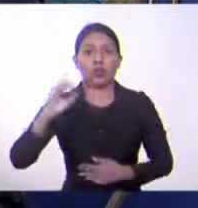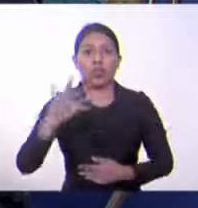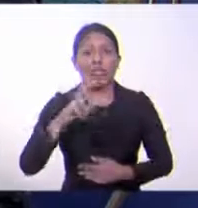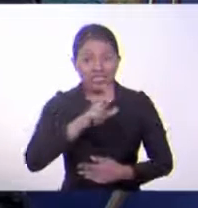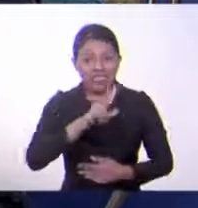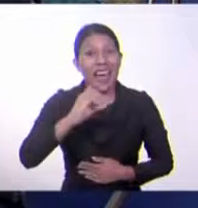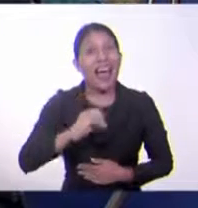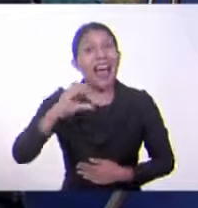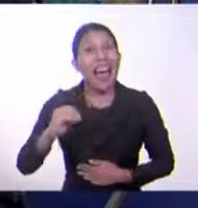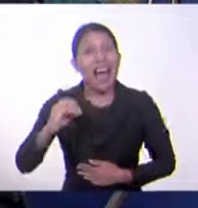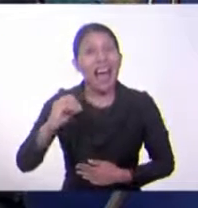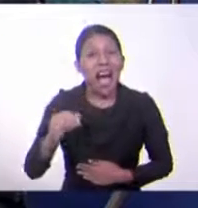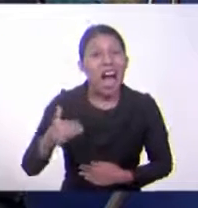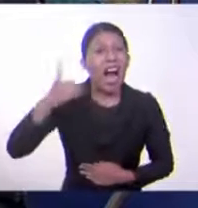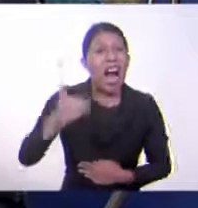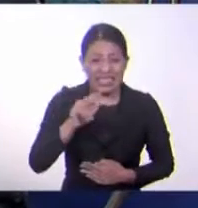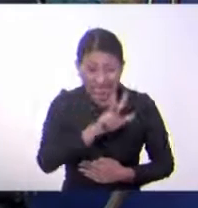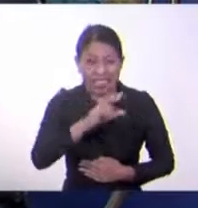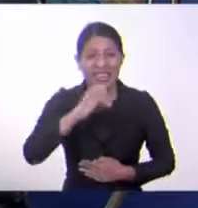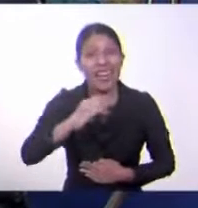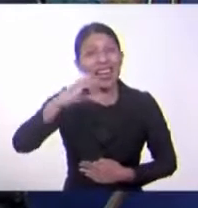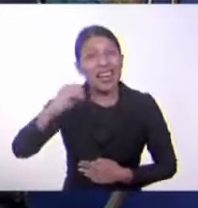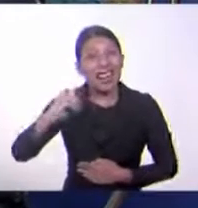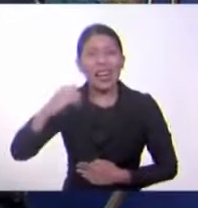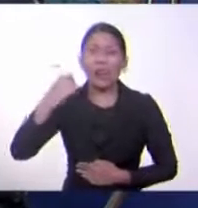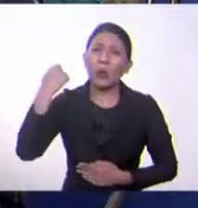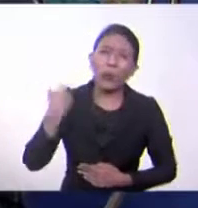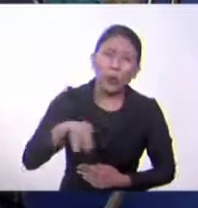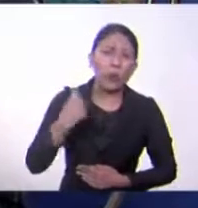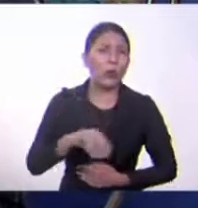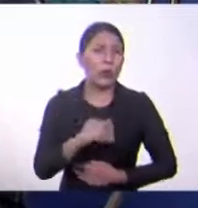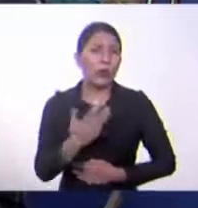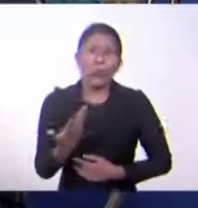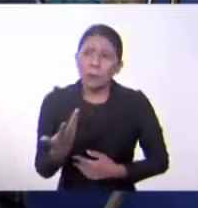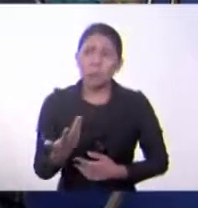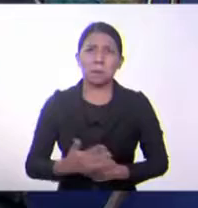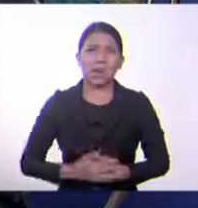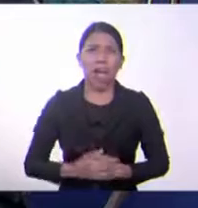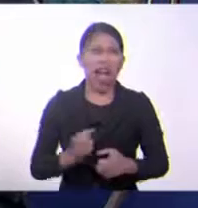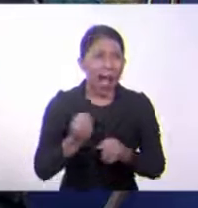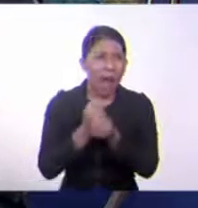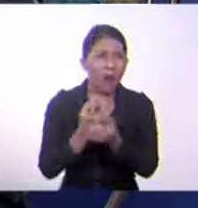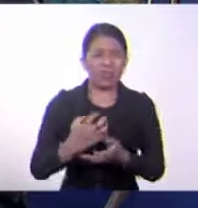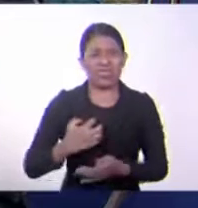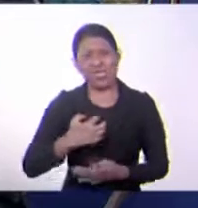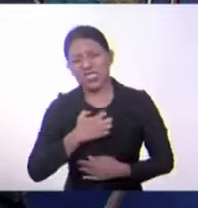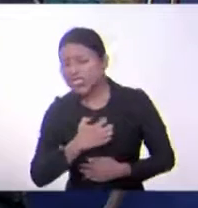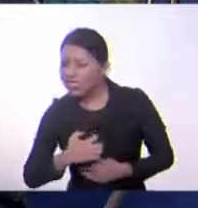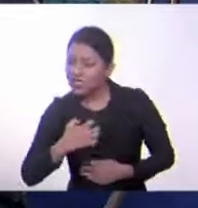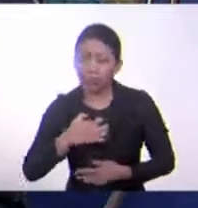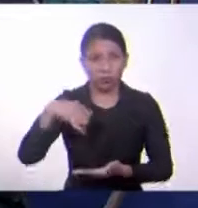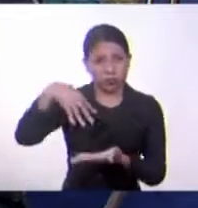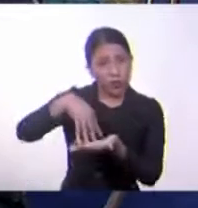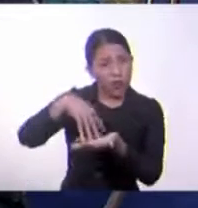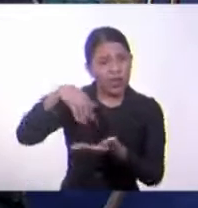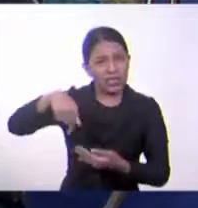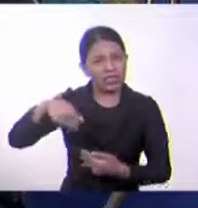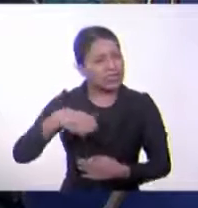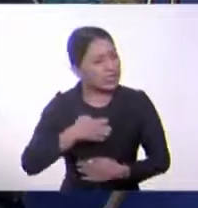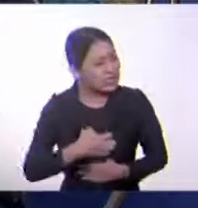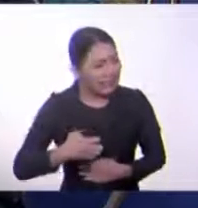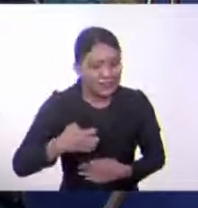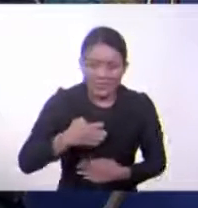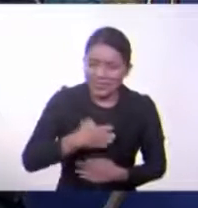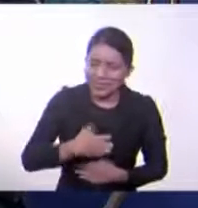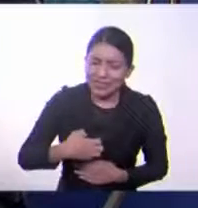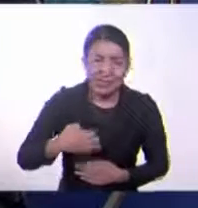años han pasado una serie de cosas que han venido causando el malestar de toda la población. Y llegamos aquí